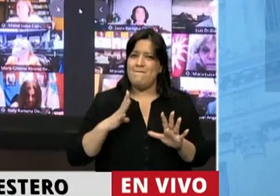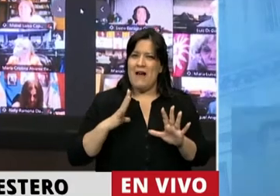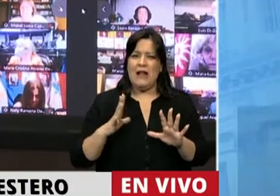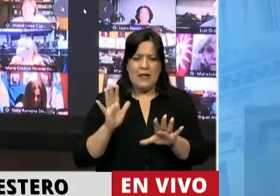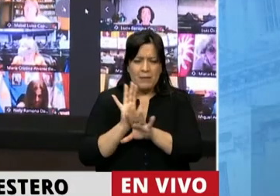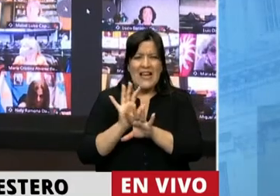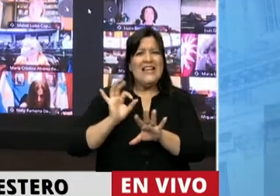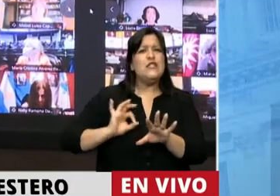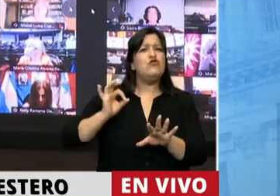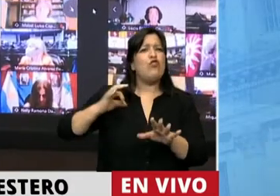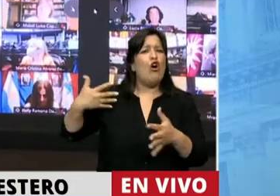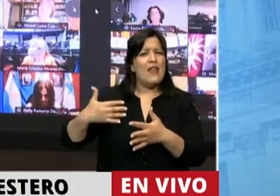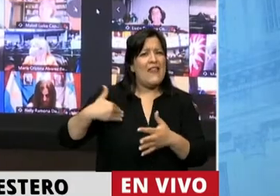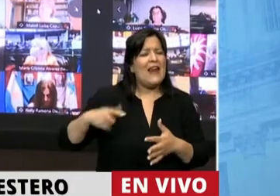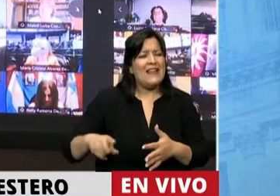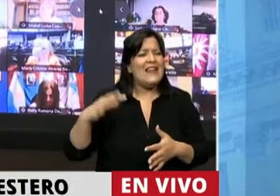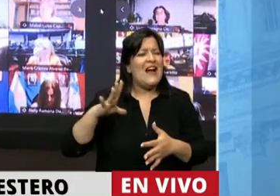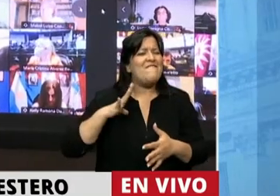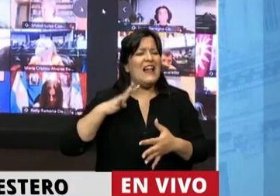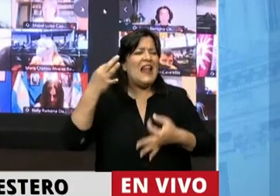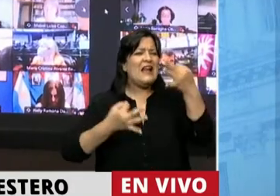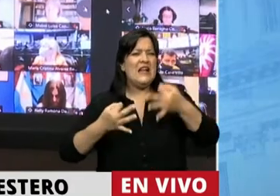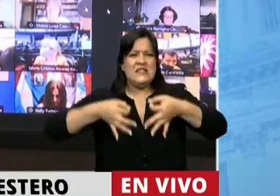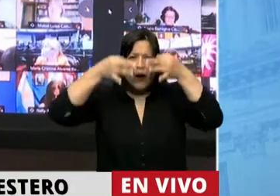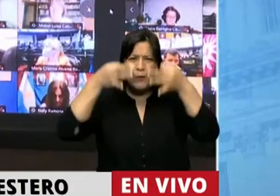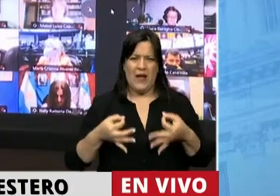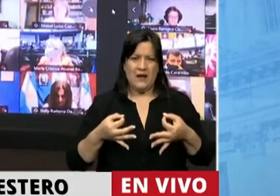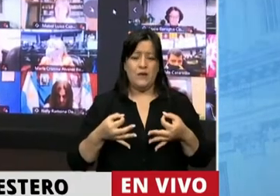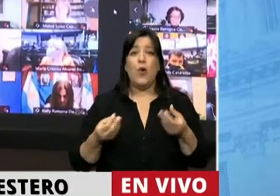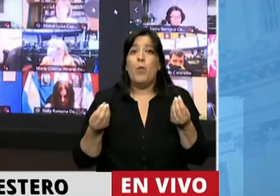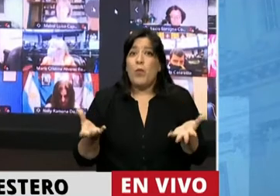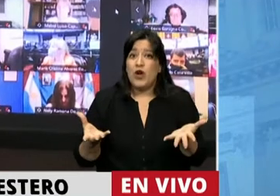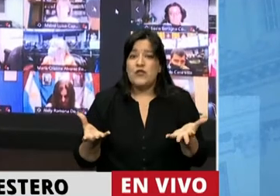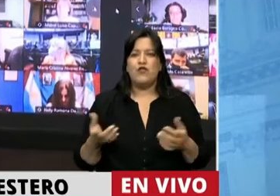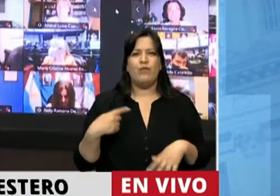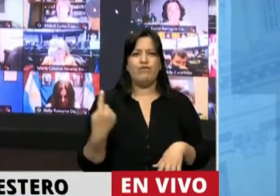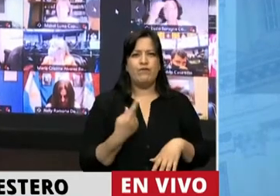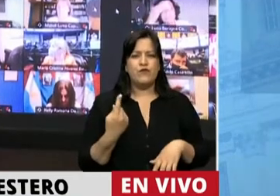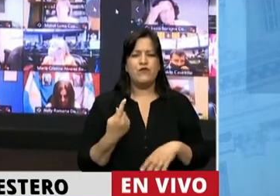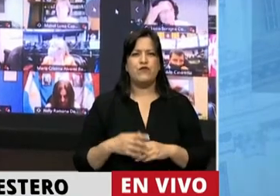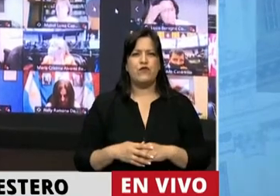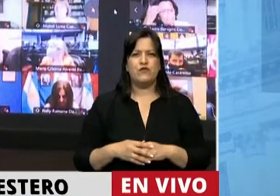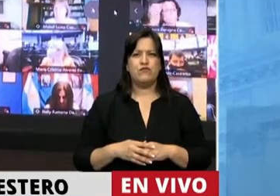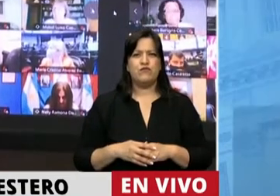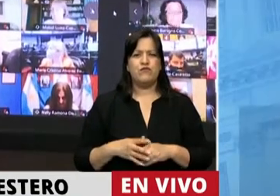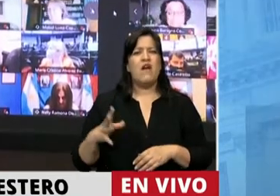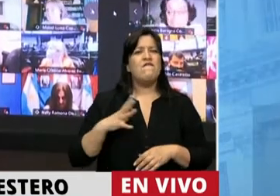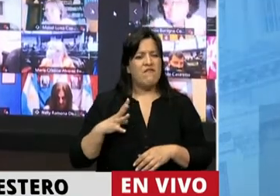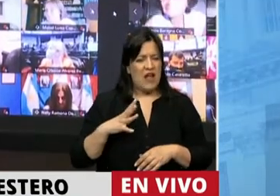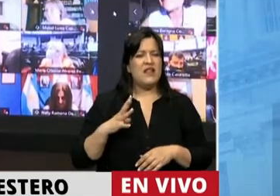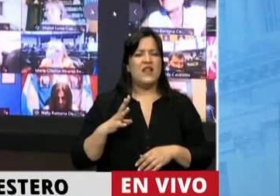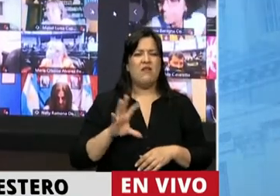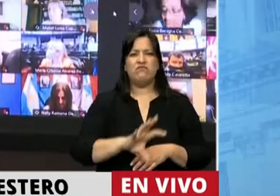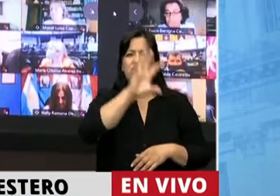historia argentina. Por esas razones que, más allá de la falta de federalismo,